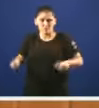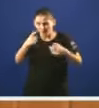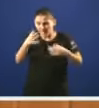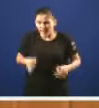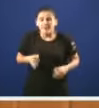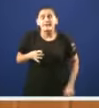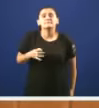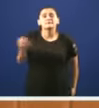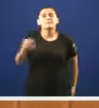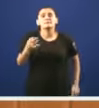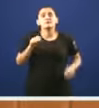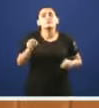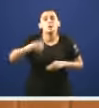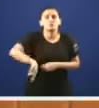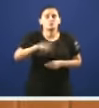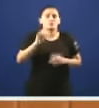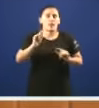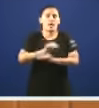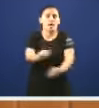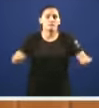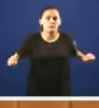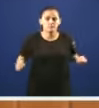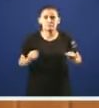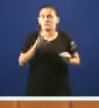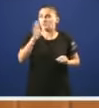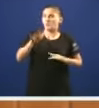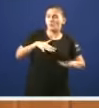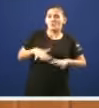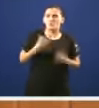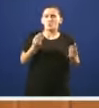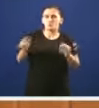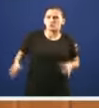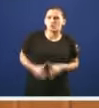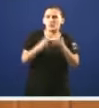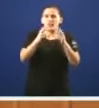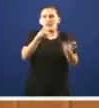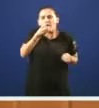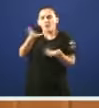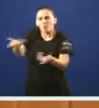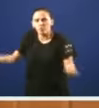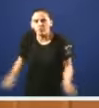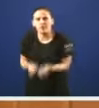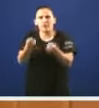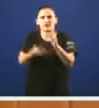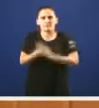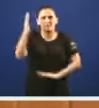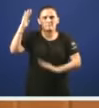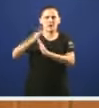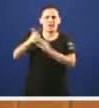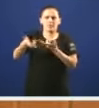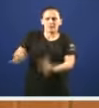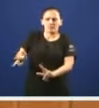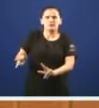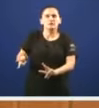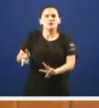sucedeu foi que vostedes alarmados precisamente ante a movilización social anunciaron vía decreto que iban a paralizar a concesión de